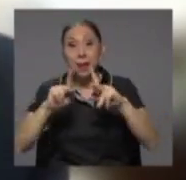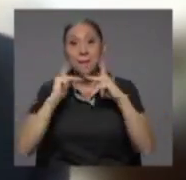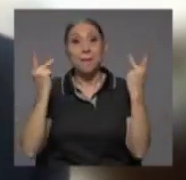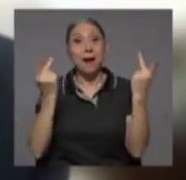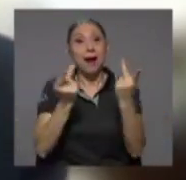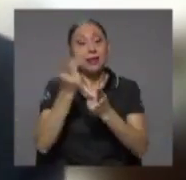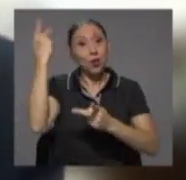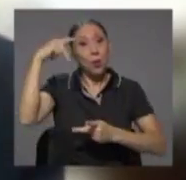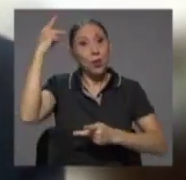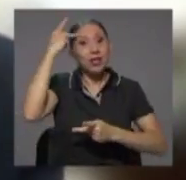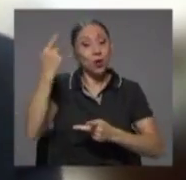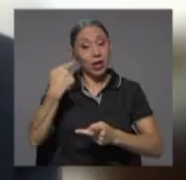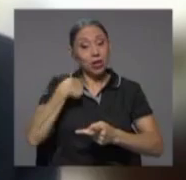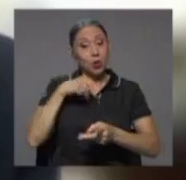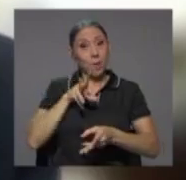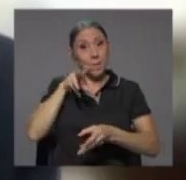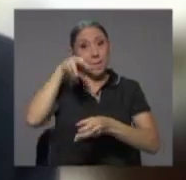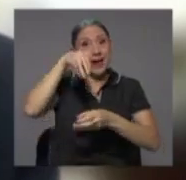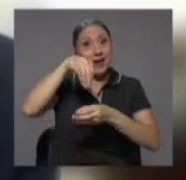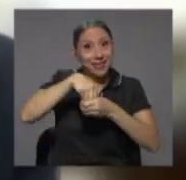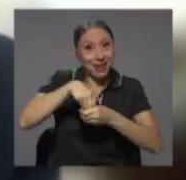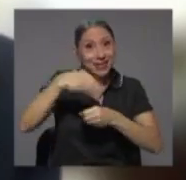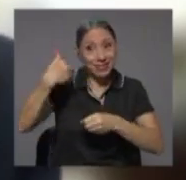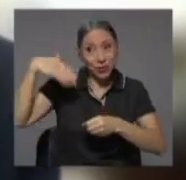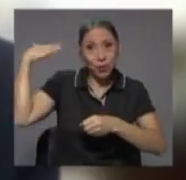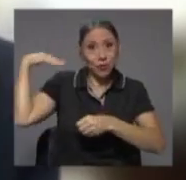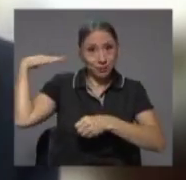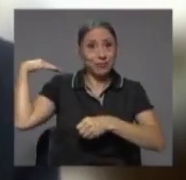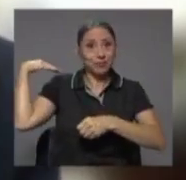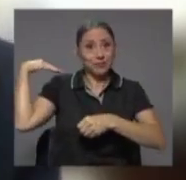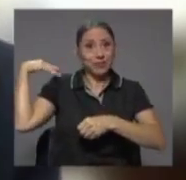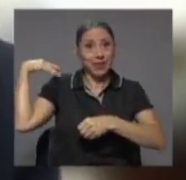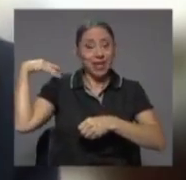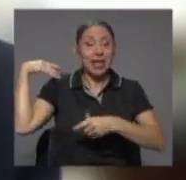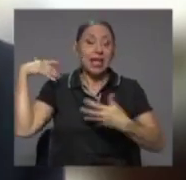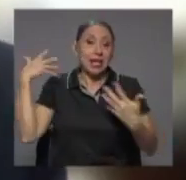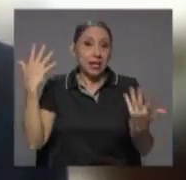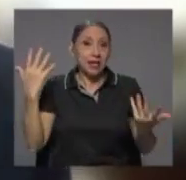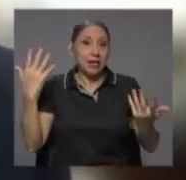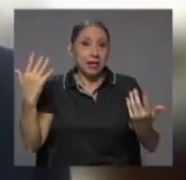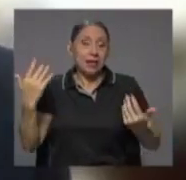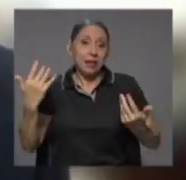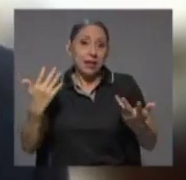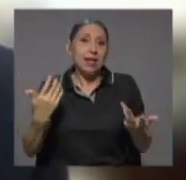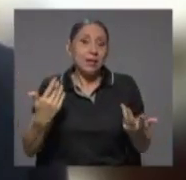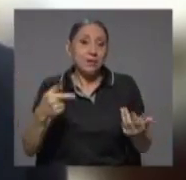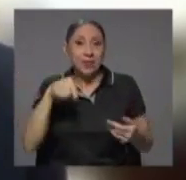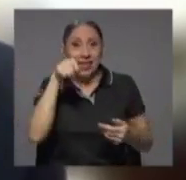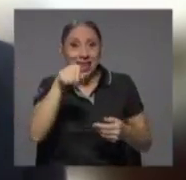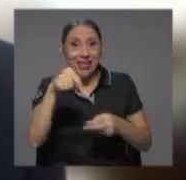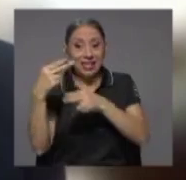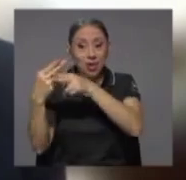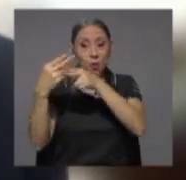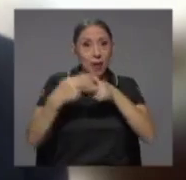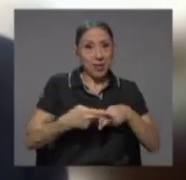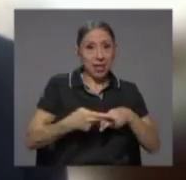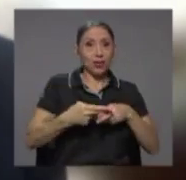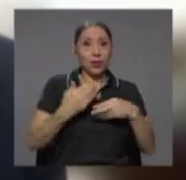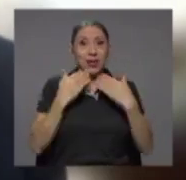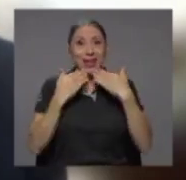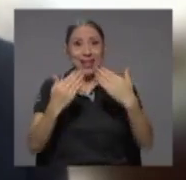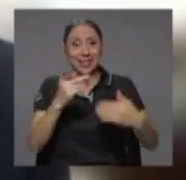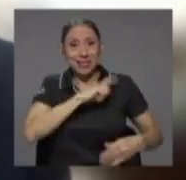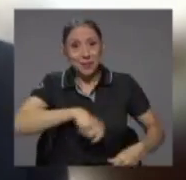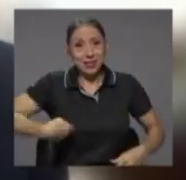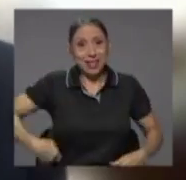o pertenecía y le debía este nombramiento al presidente de ver, yo